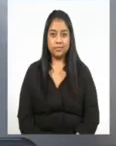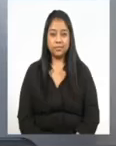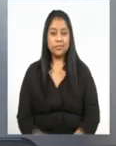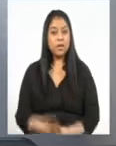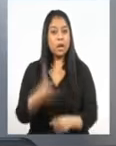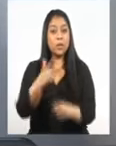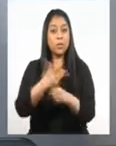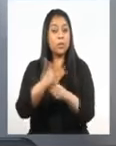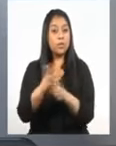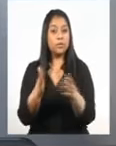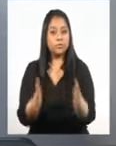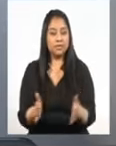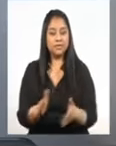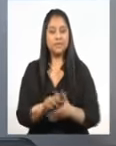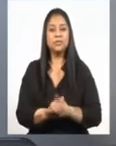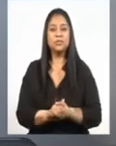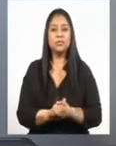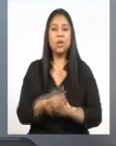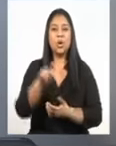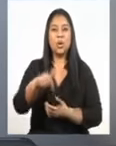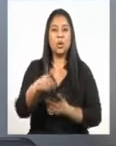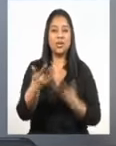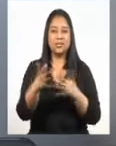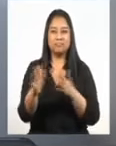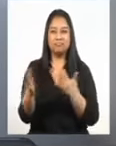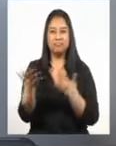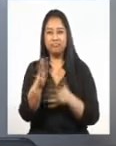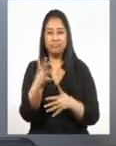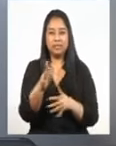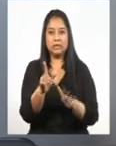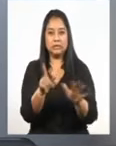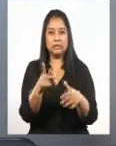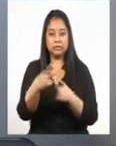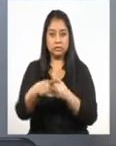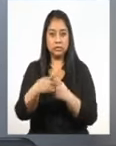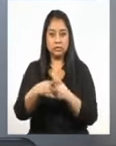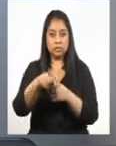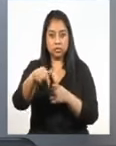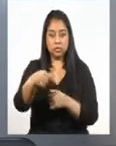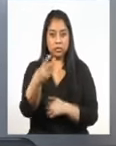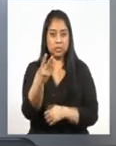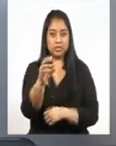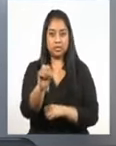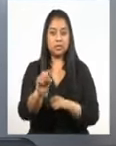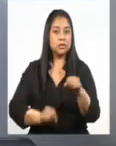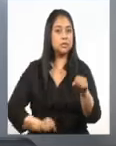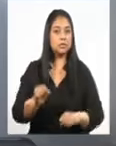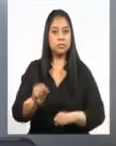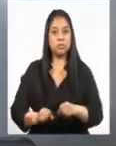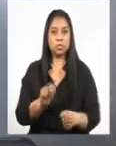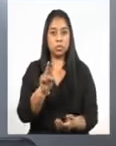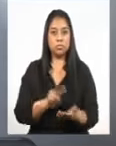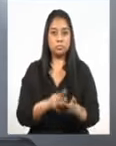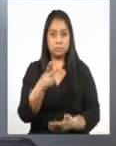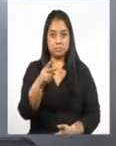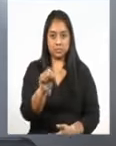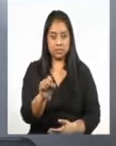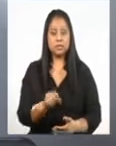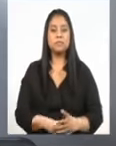Estimados conciudadanos, son cerca ya de las 6 de la tarde de hoy 30 de septiembre del año 2020.